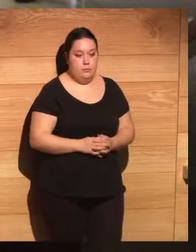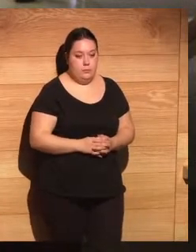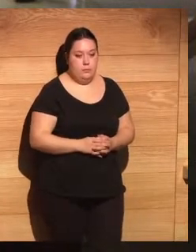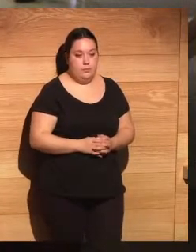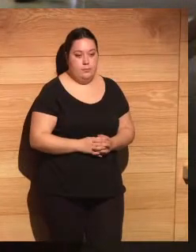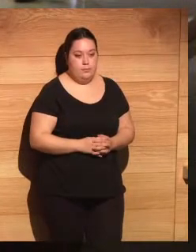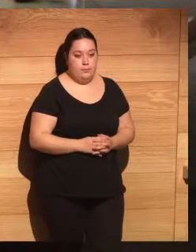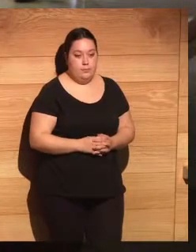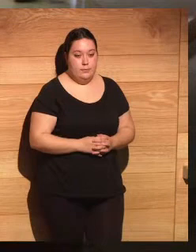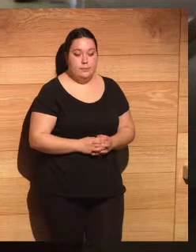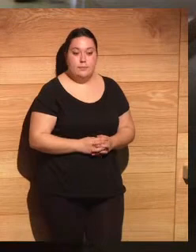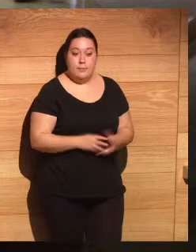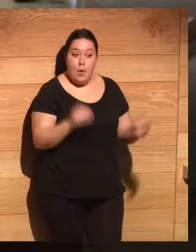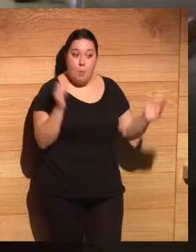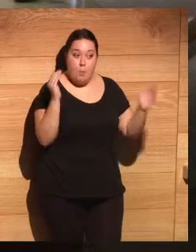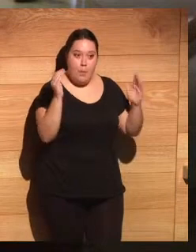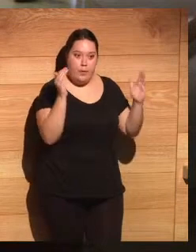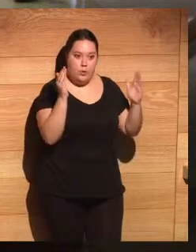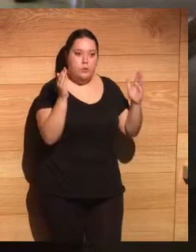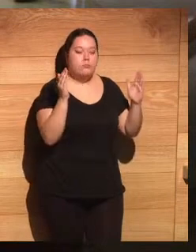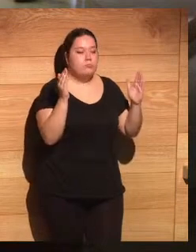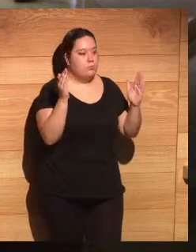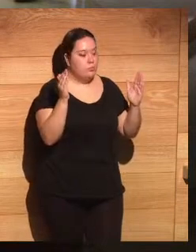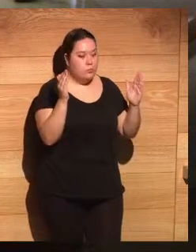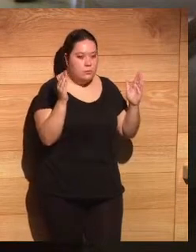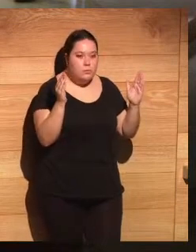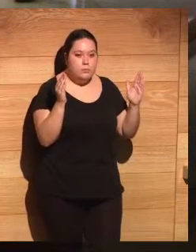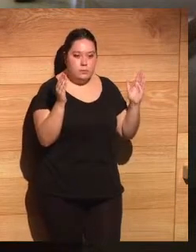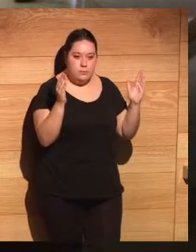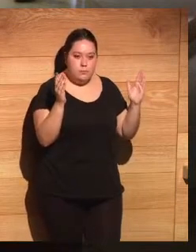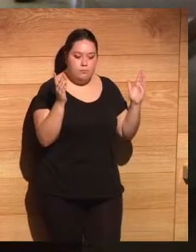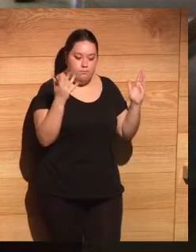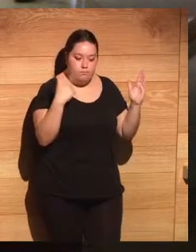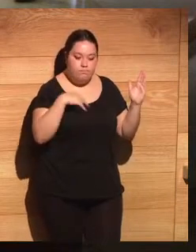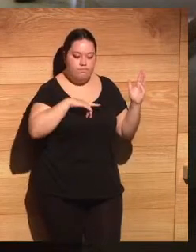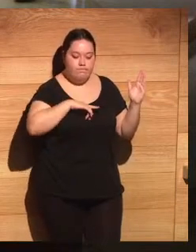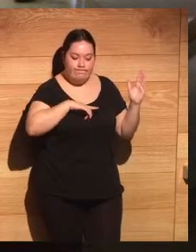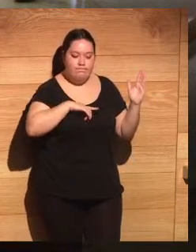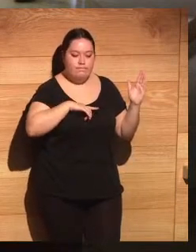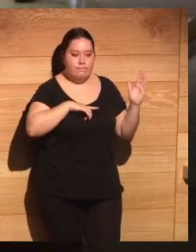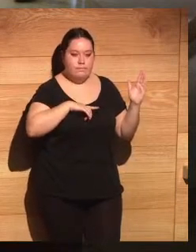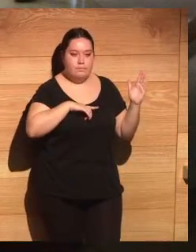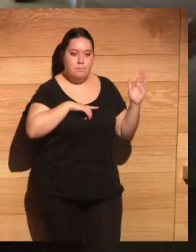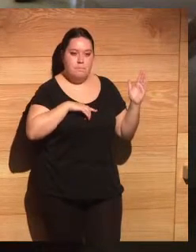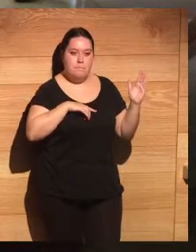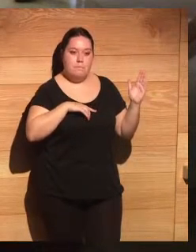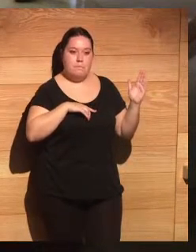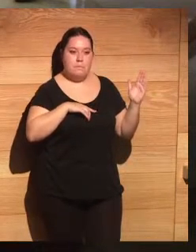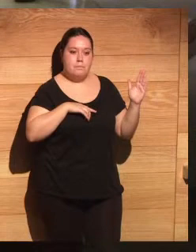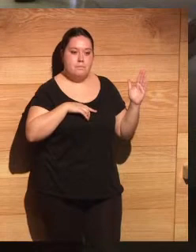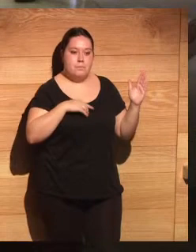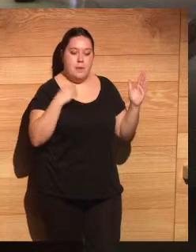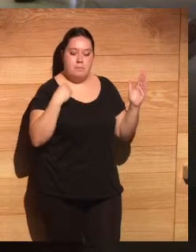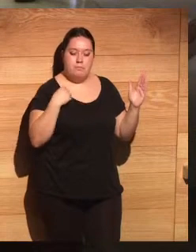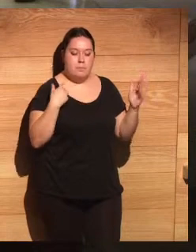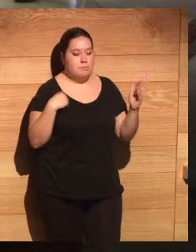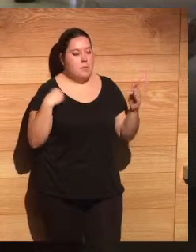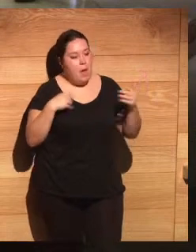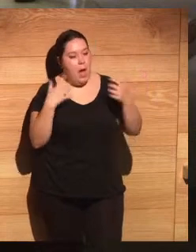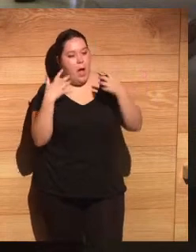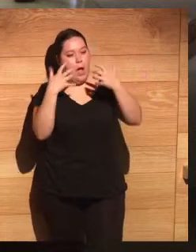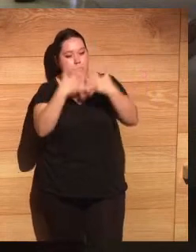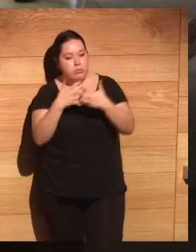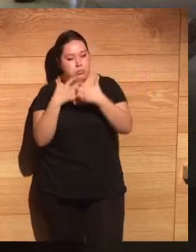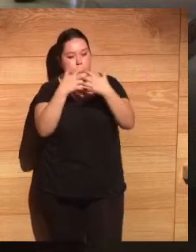Pues en estos momentos es inevitable que continuemos con esta lucha. Por eso la